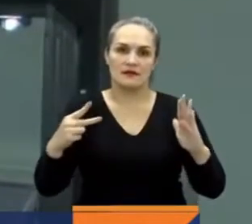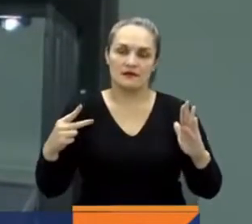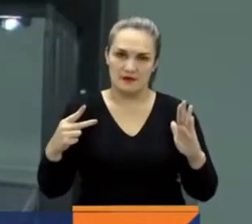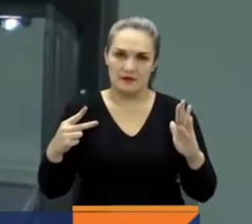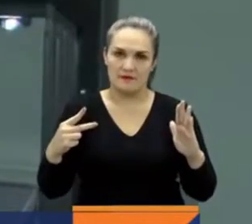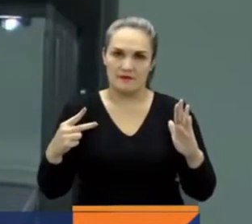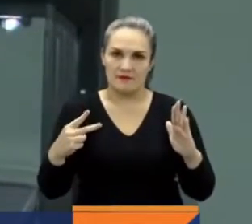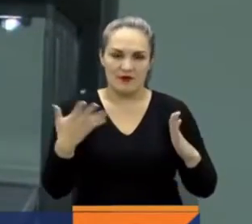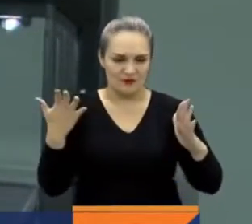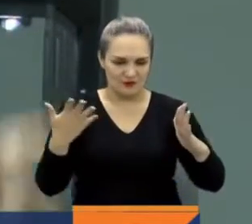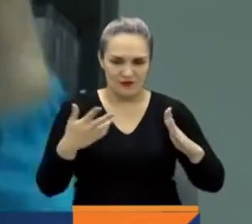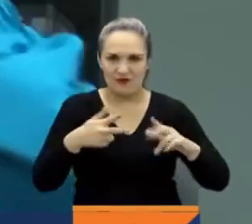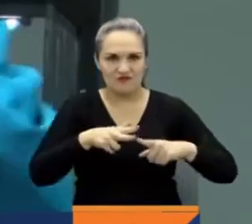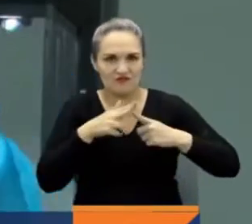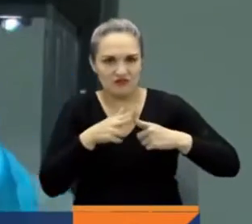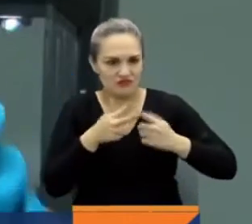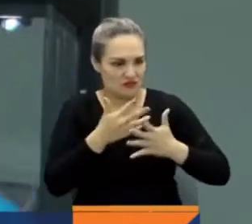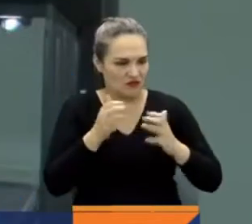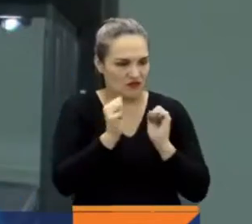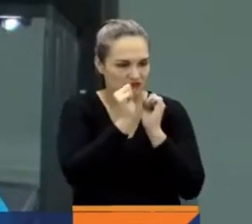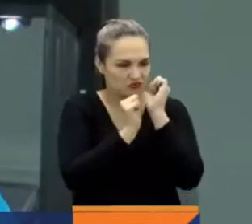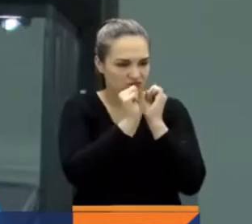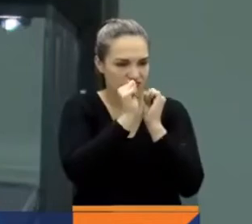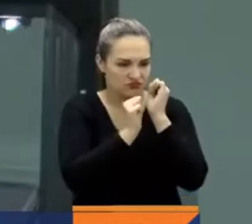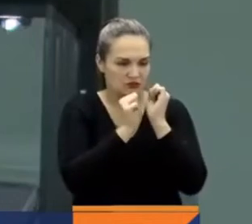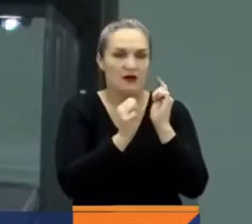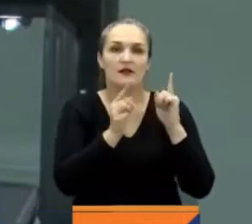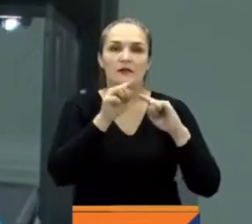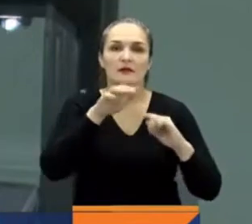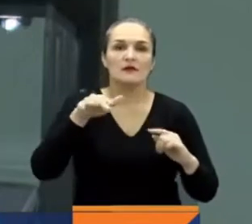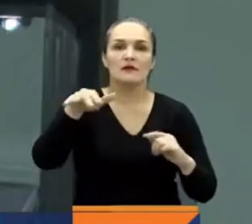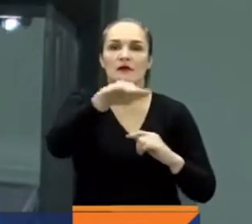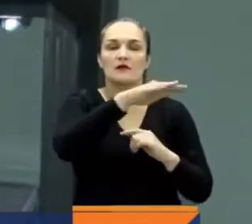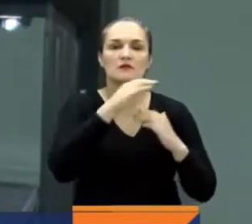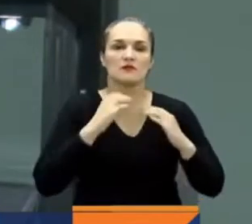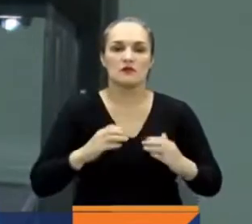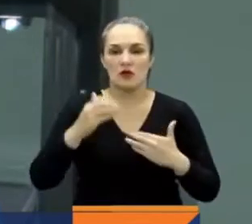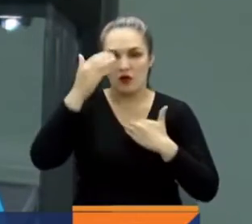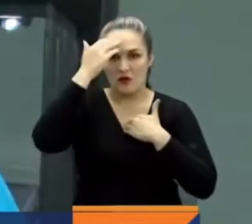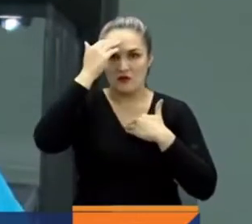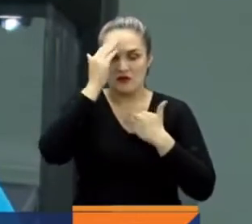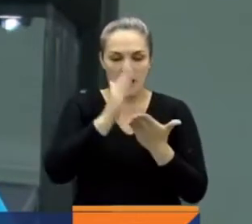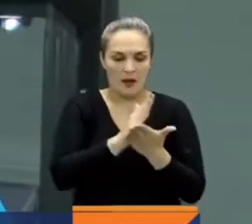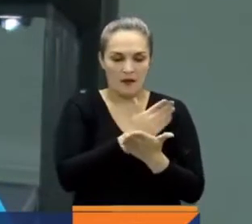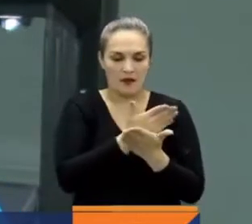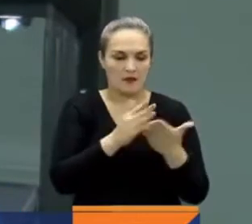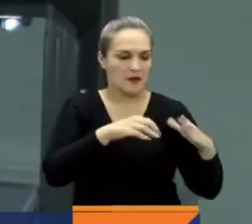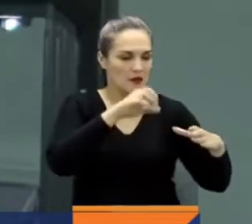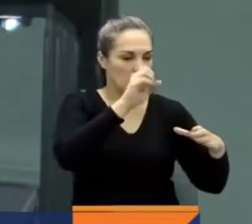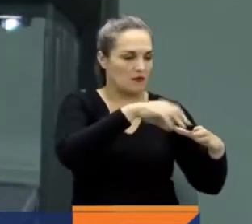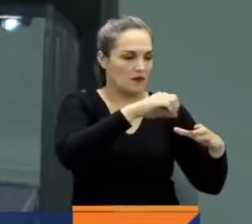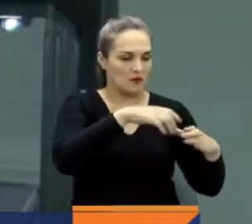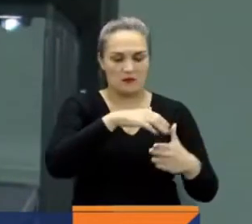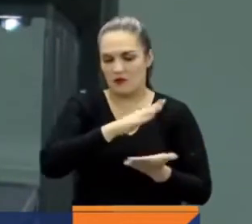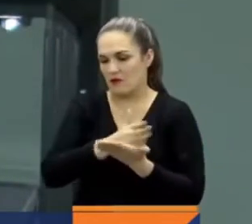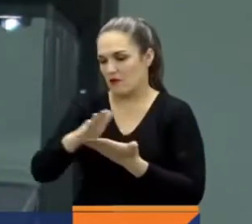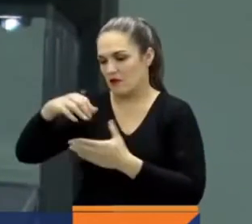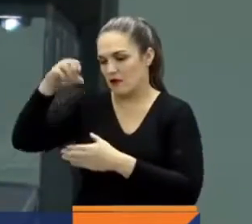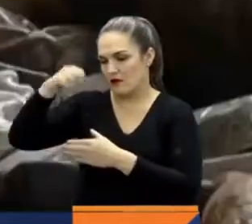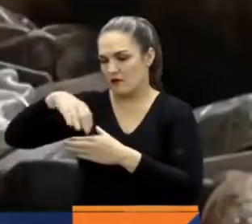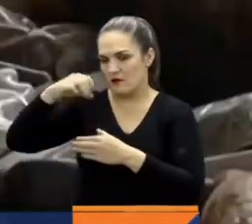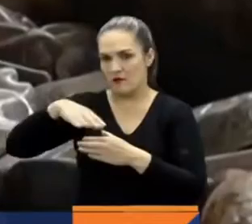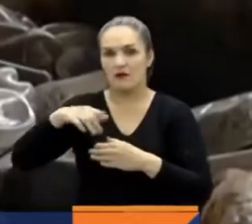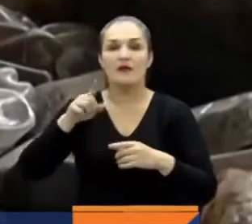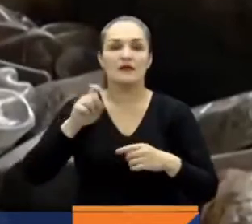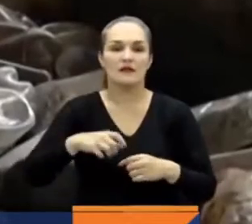la maquinaria y necesitamos la conciencia de todos los ciudadanos para que separen sus materiales desde su inicio, o sea, separar en